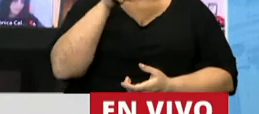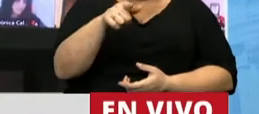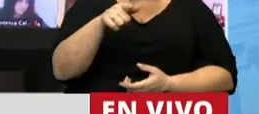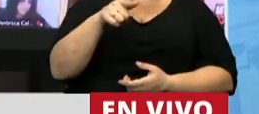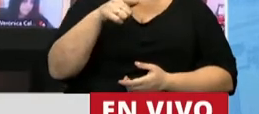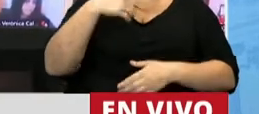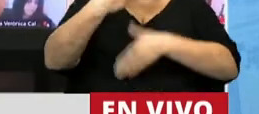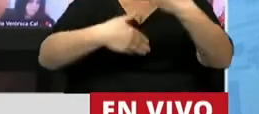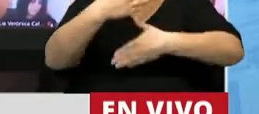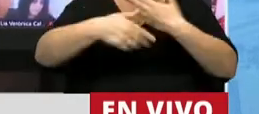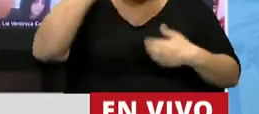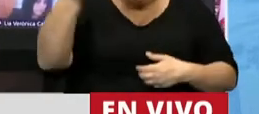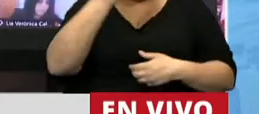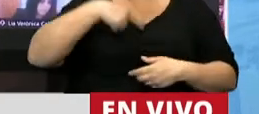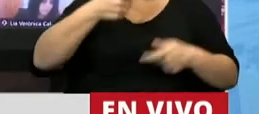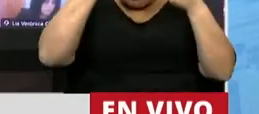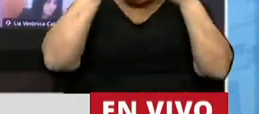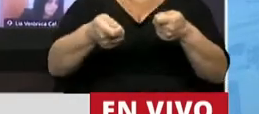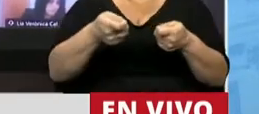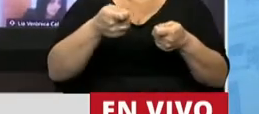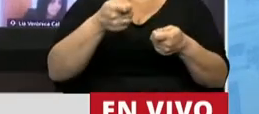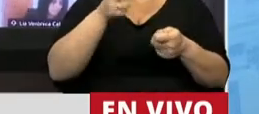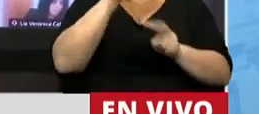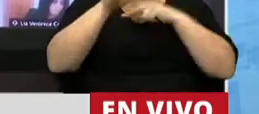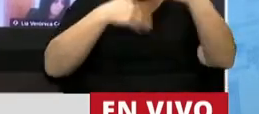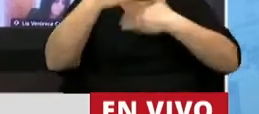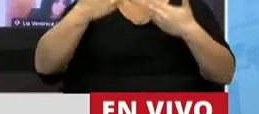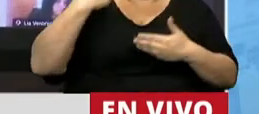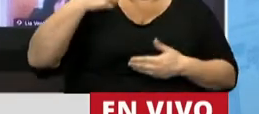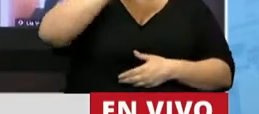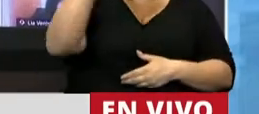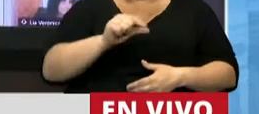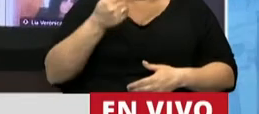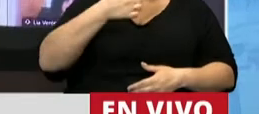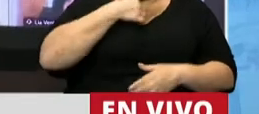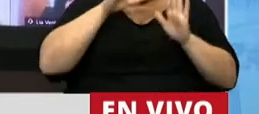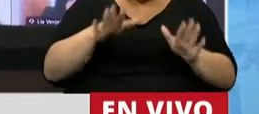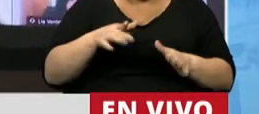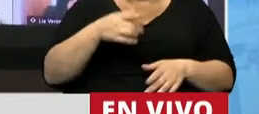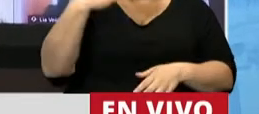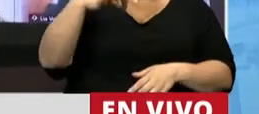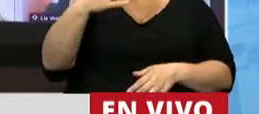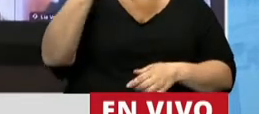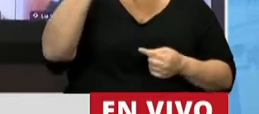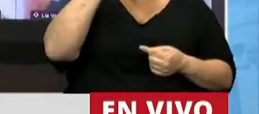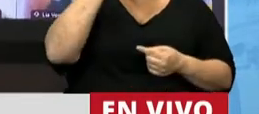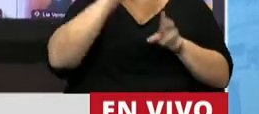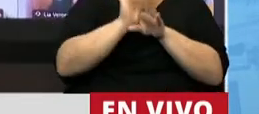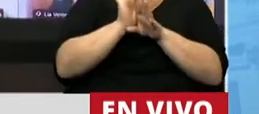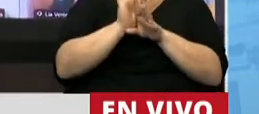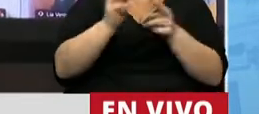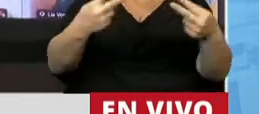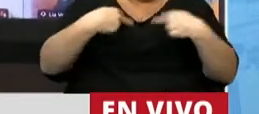trascendental donde apoyaremos la construcción de la nación que queremos, implica mirar hacia adentro